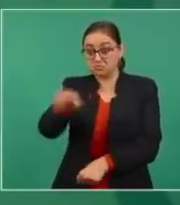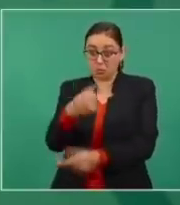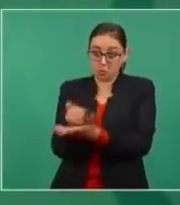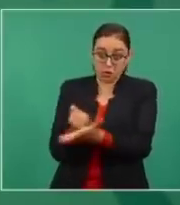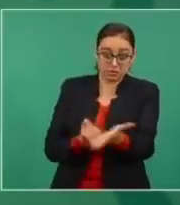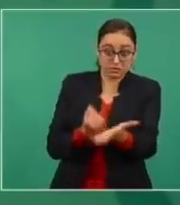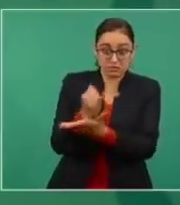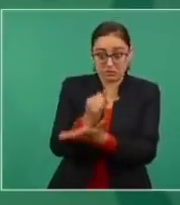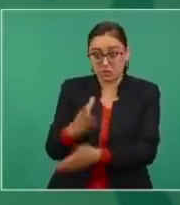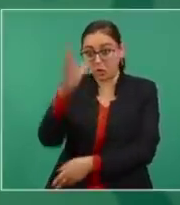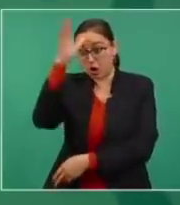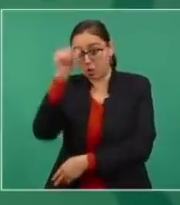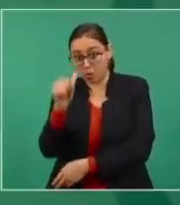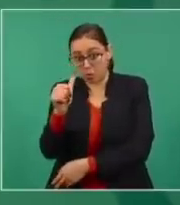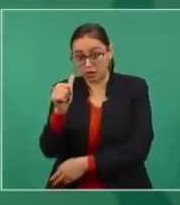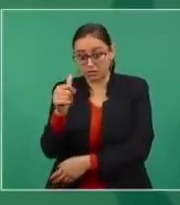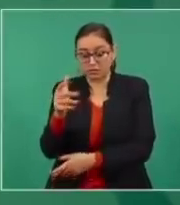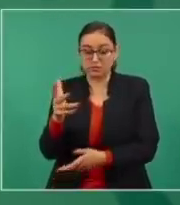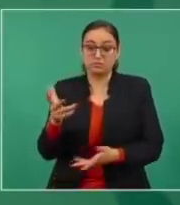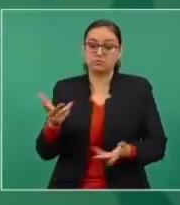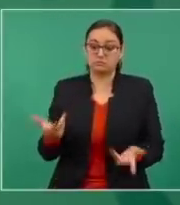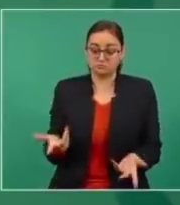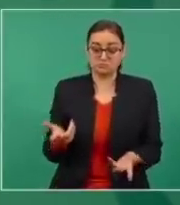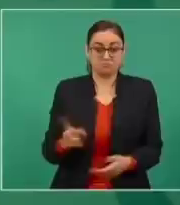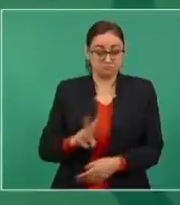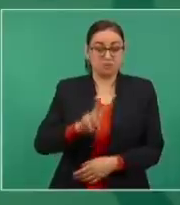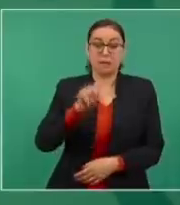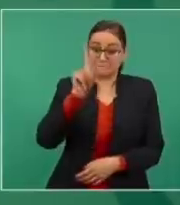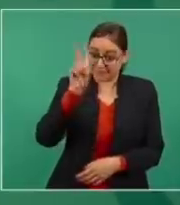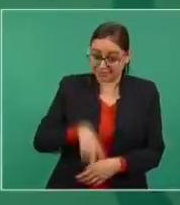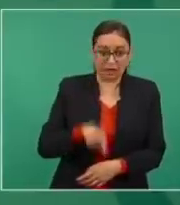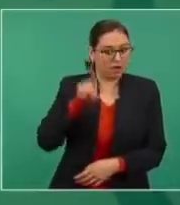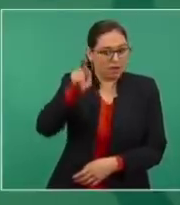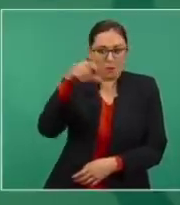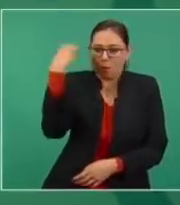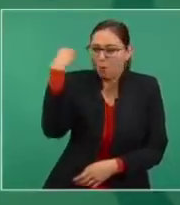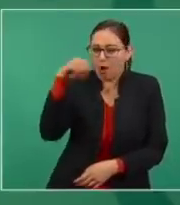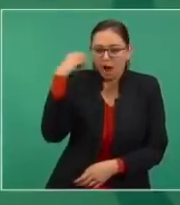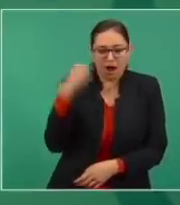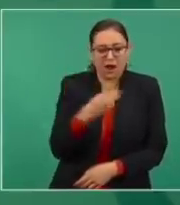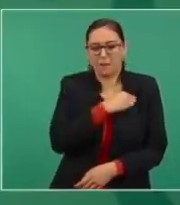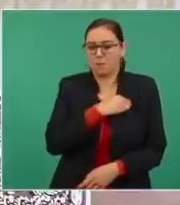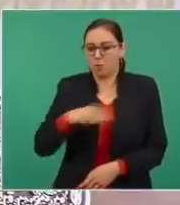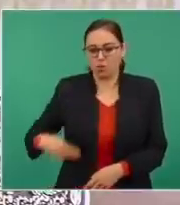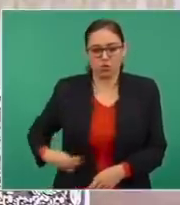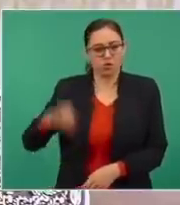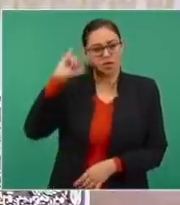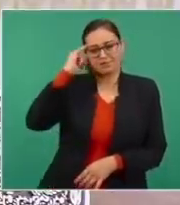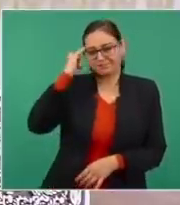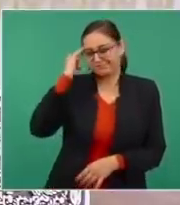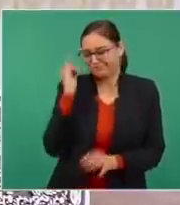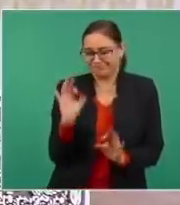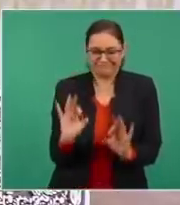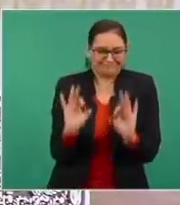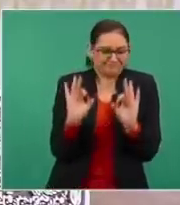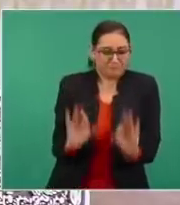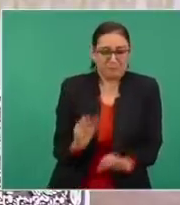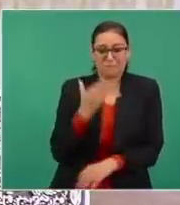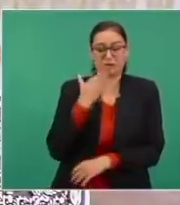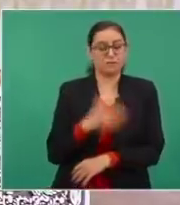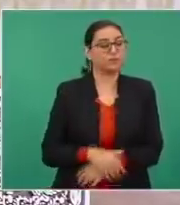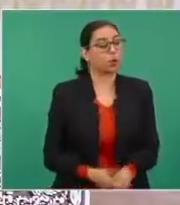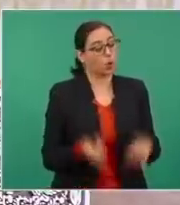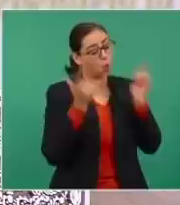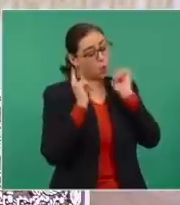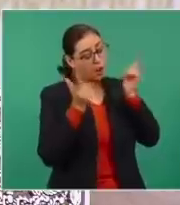de Oaxaca, de los municipios de usos y costumbres. Ojalá fuera